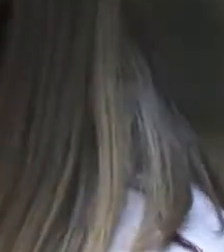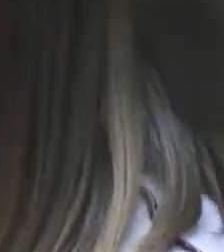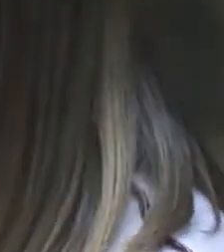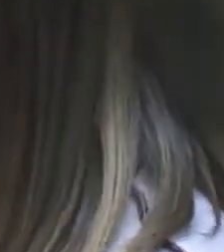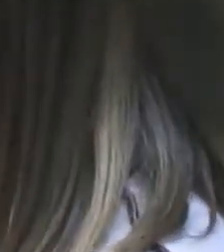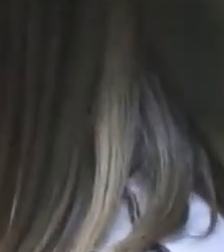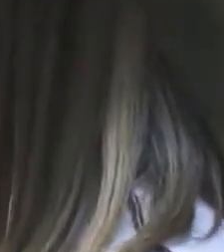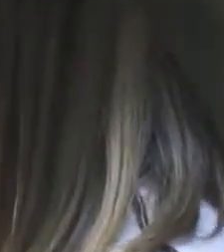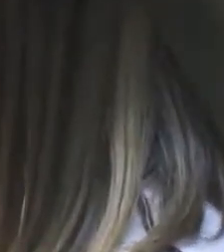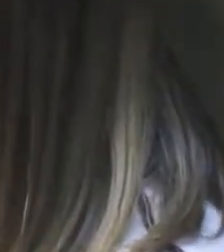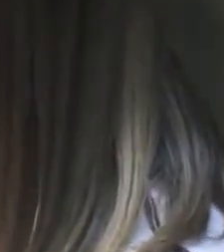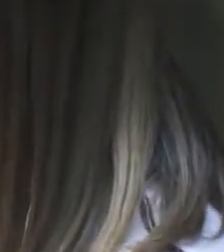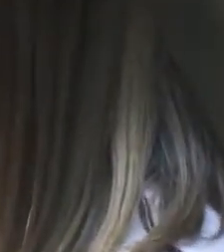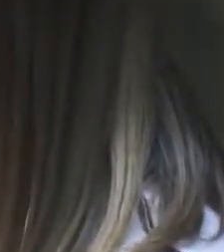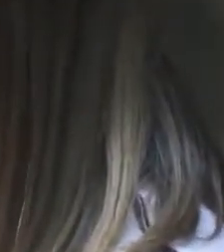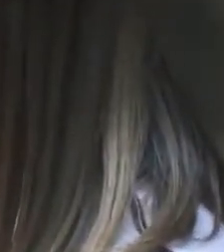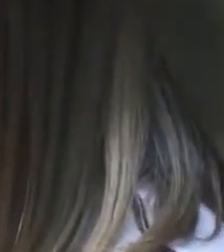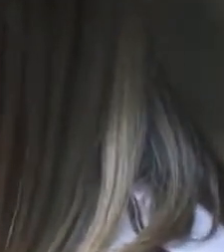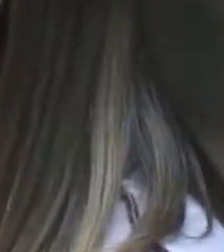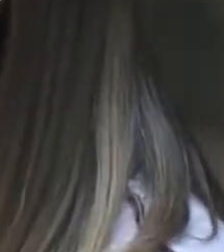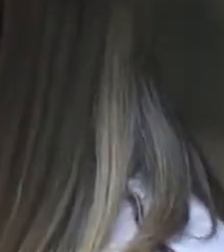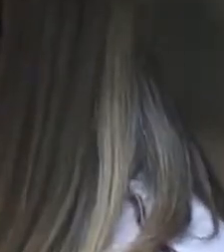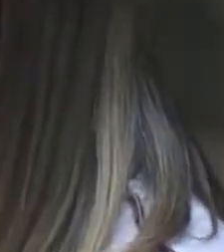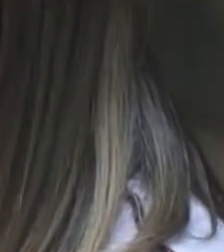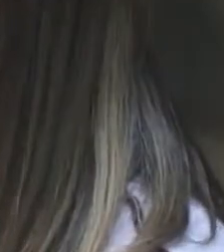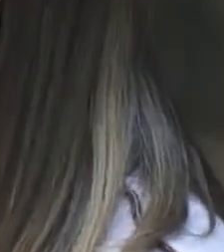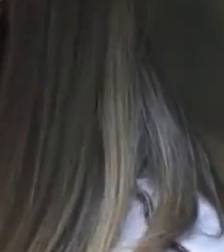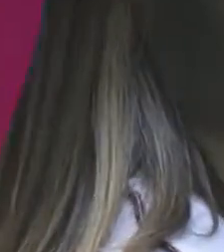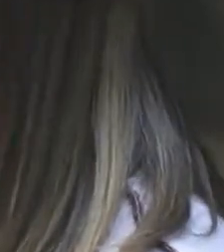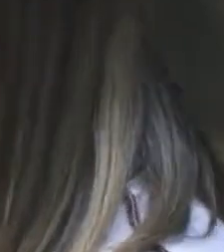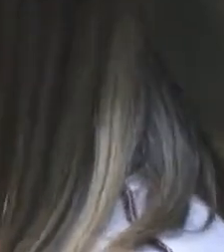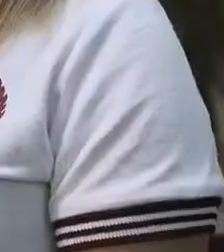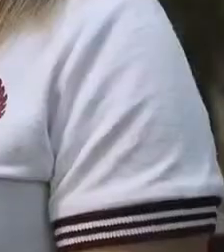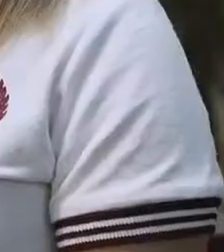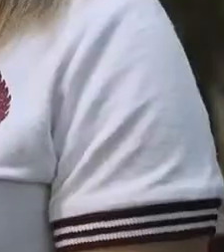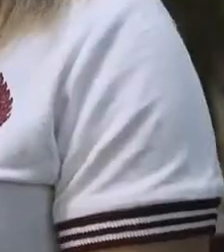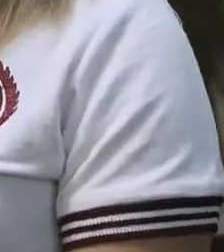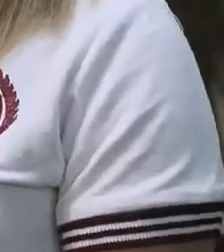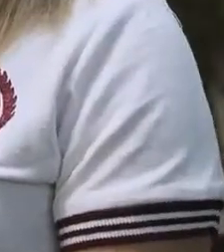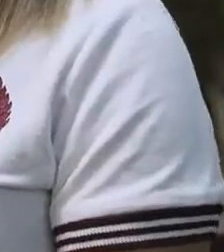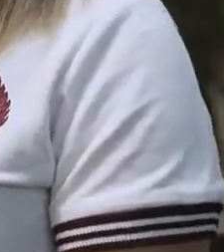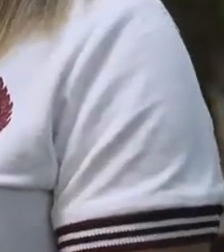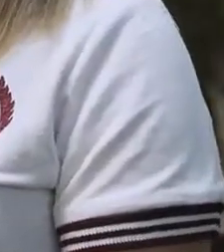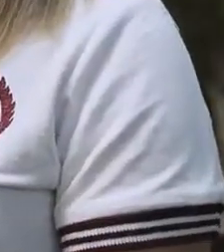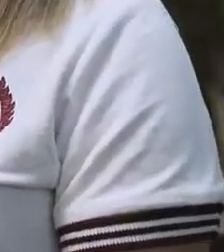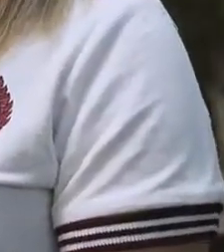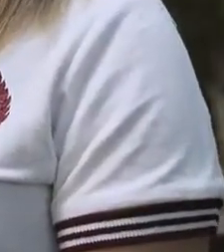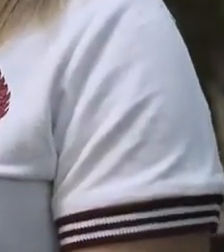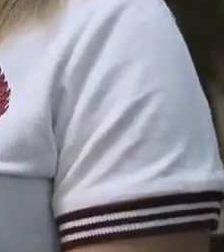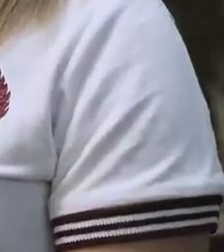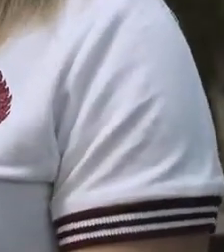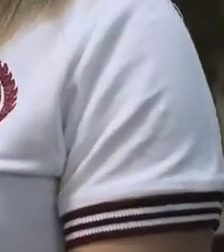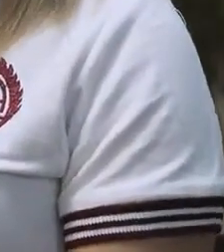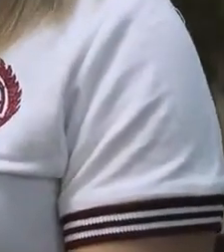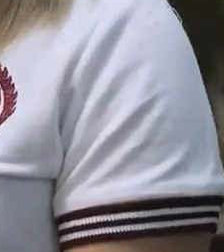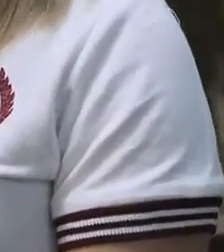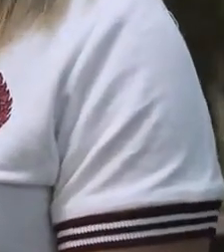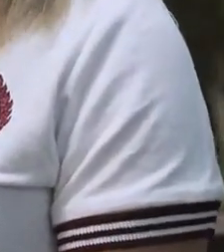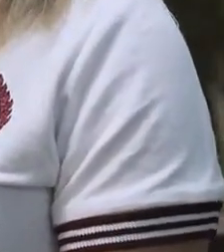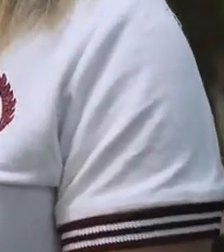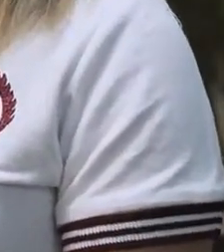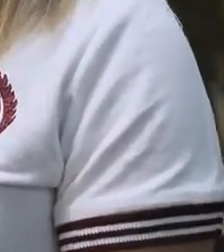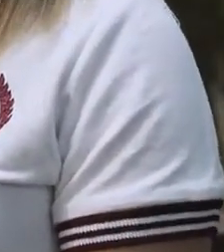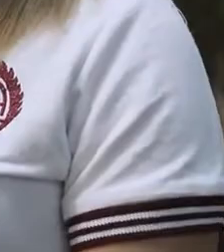agradecimientos que yo le tengo a esta institución ha sido precisamente el formarme como una Politécnica de corazón. Desde la